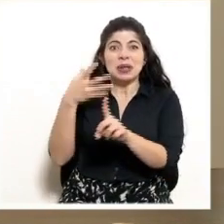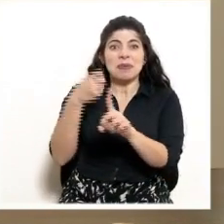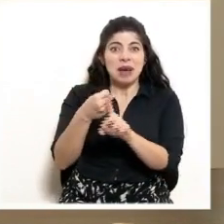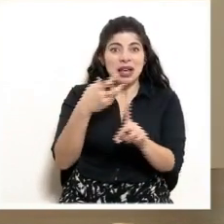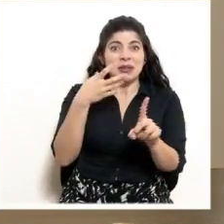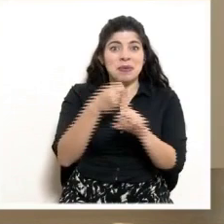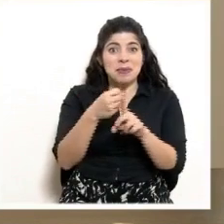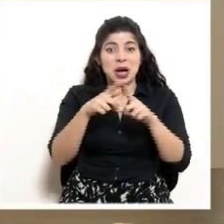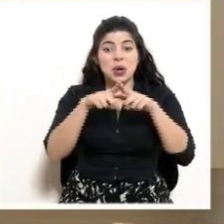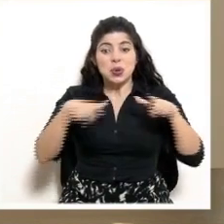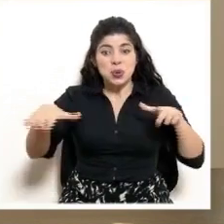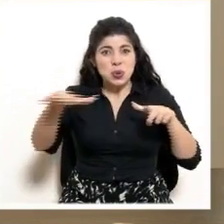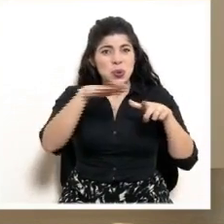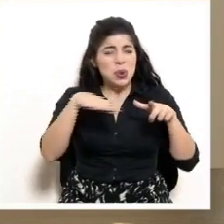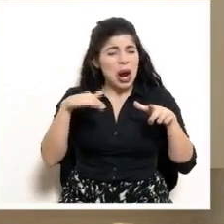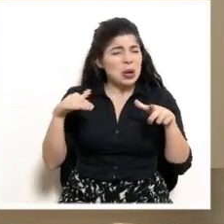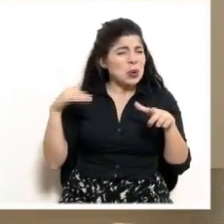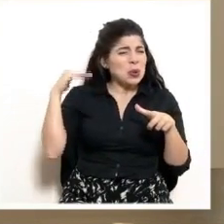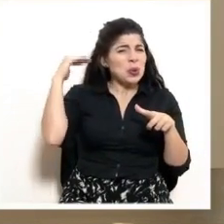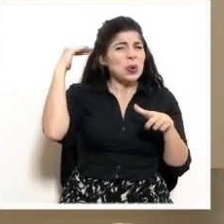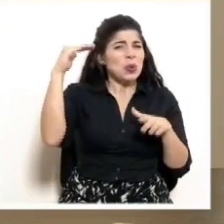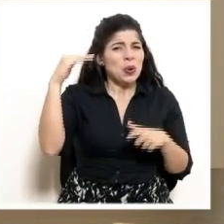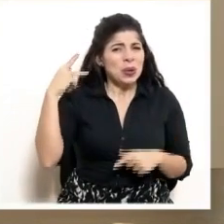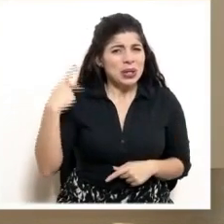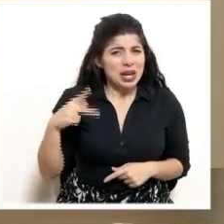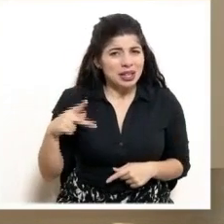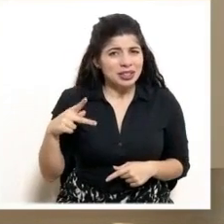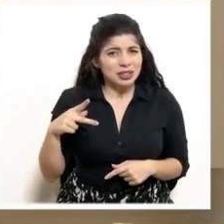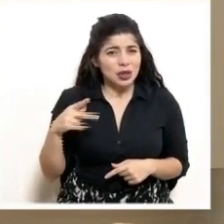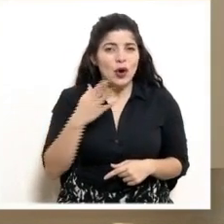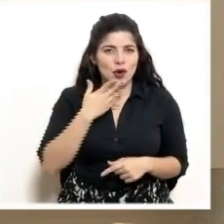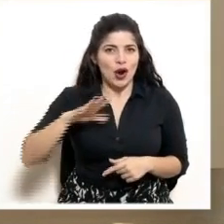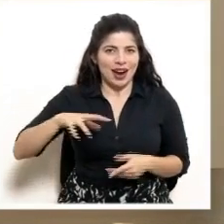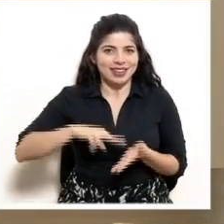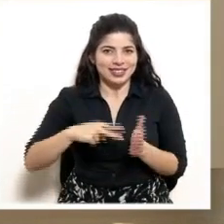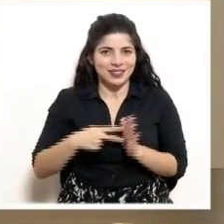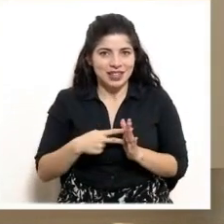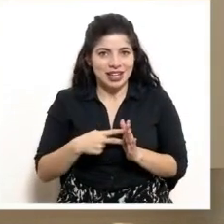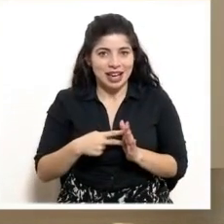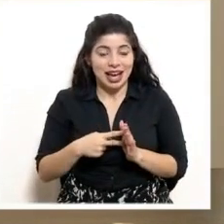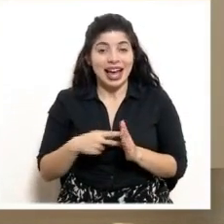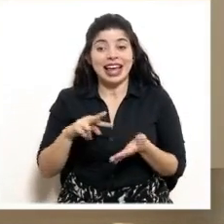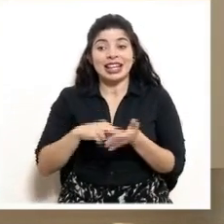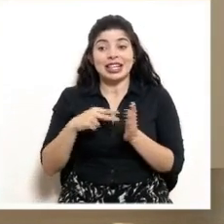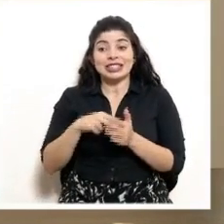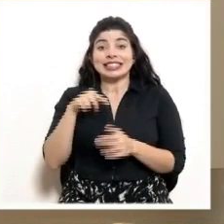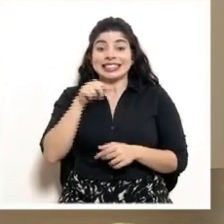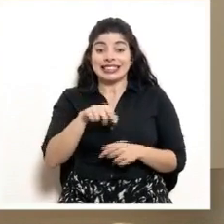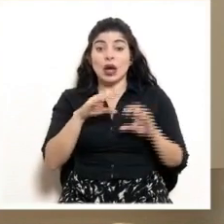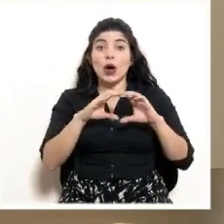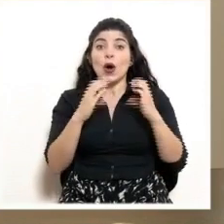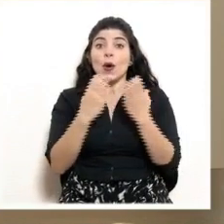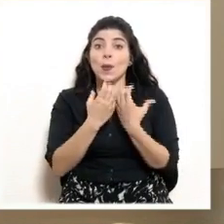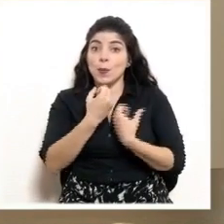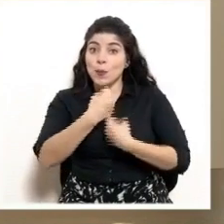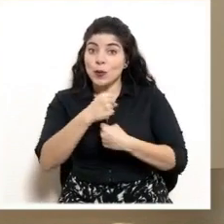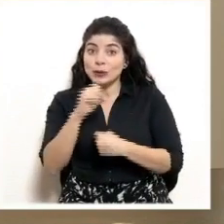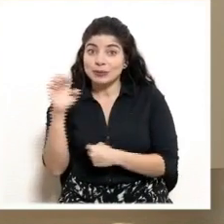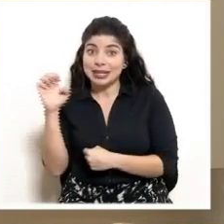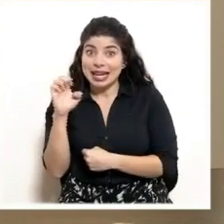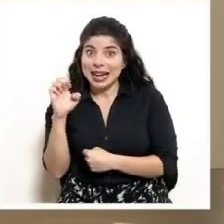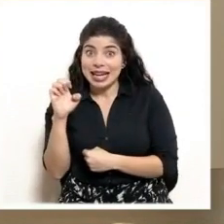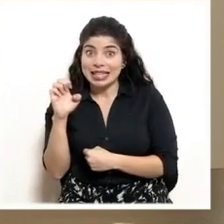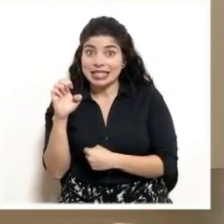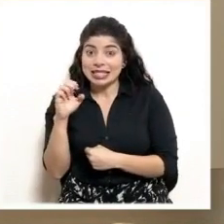provocar en el territorio es muchísimo mayor y esto permite a los comités municipales de emergencia